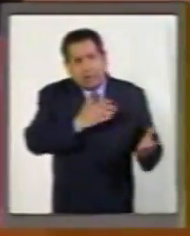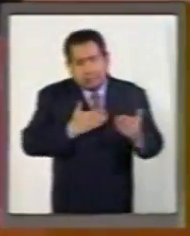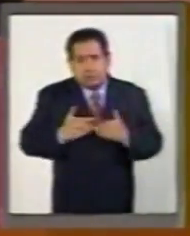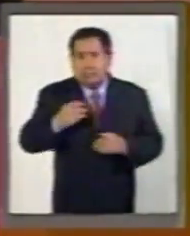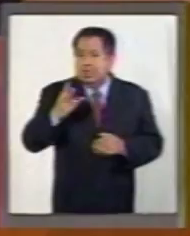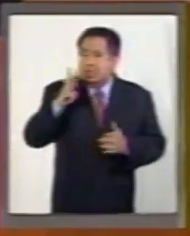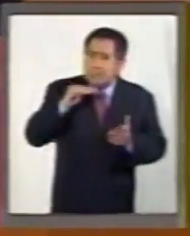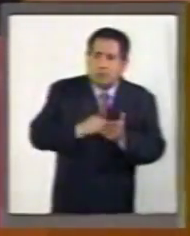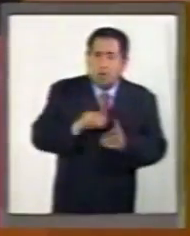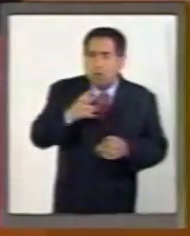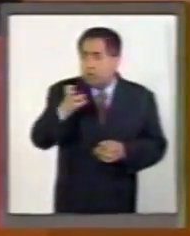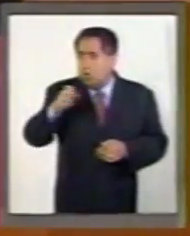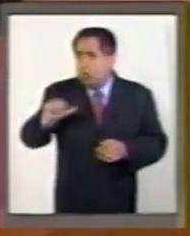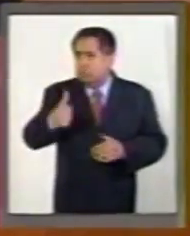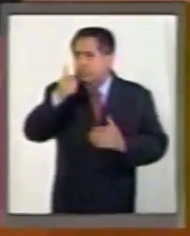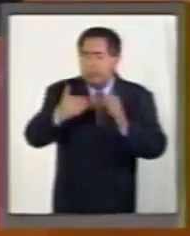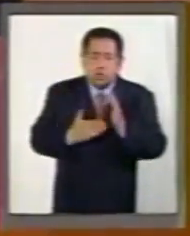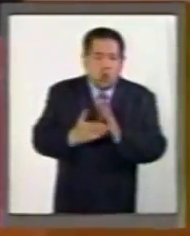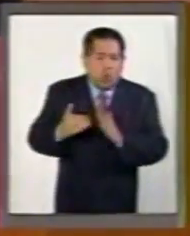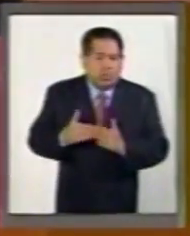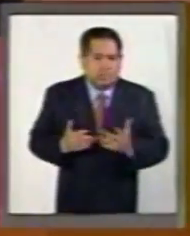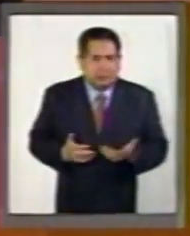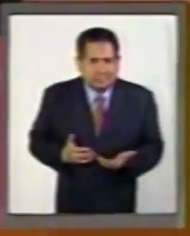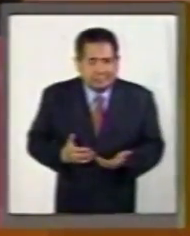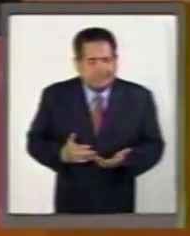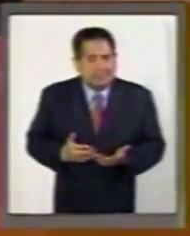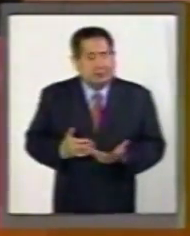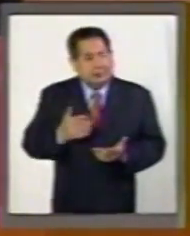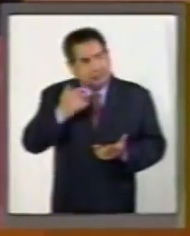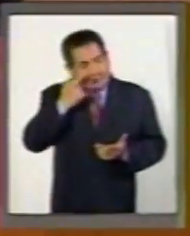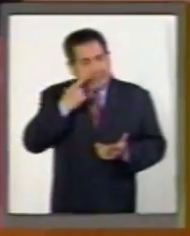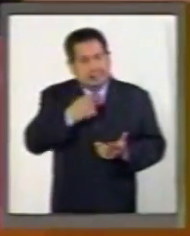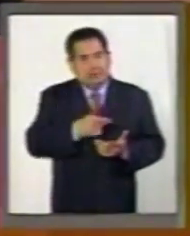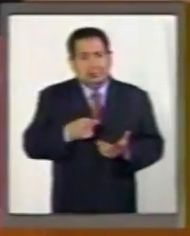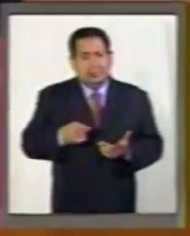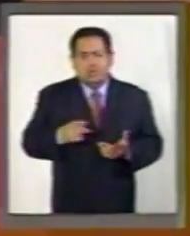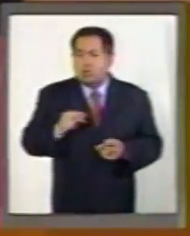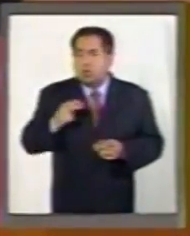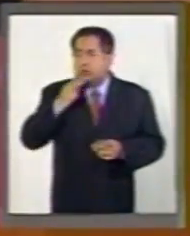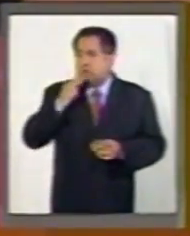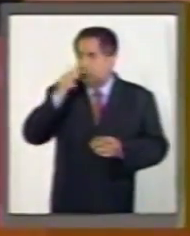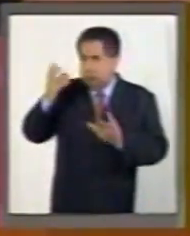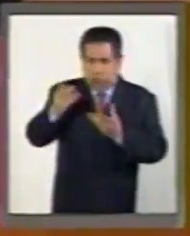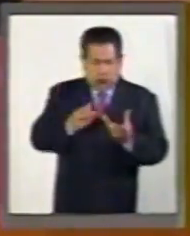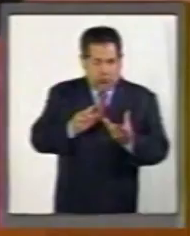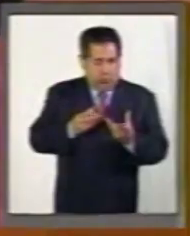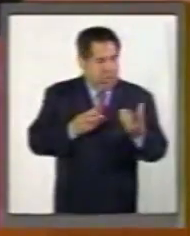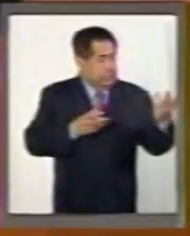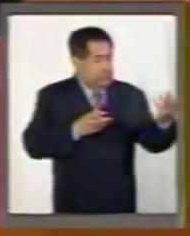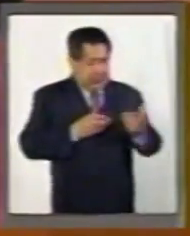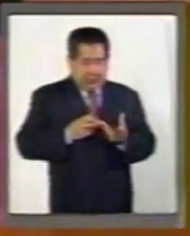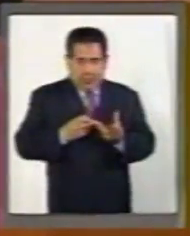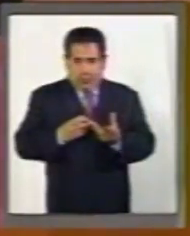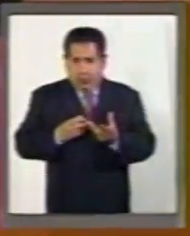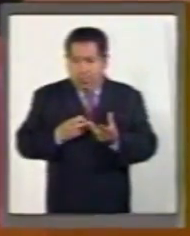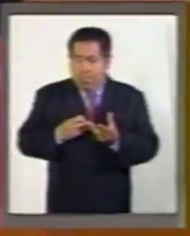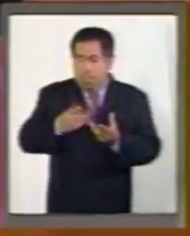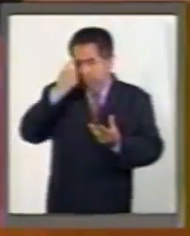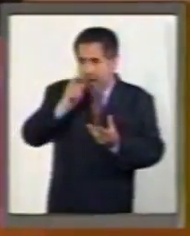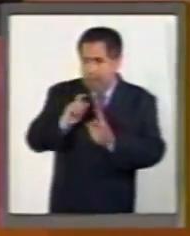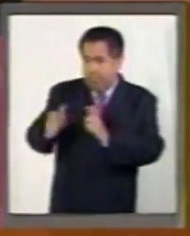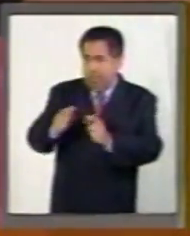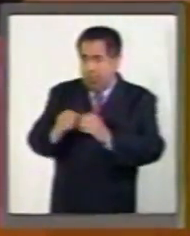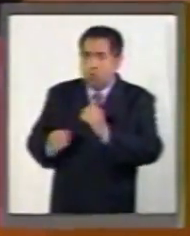.411 millones, lo que muestra que no se usó para inversión, sino también para